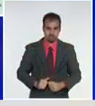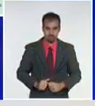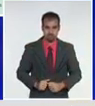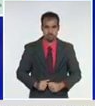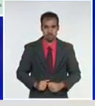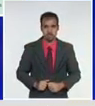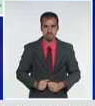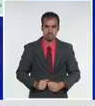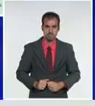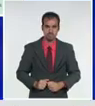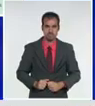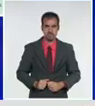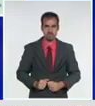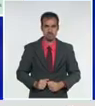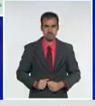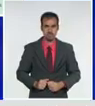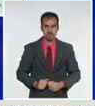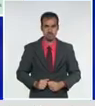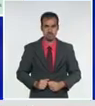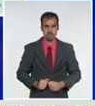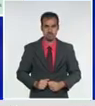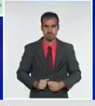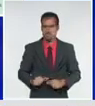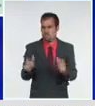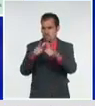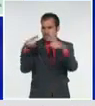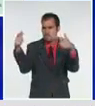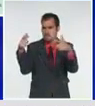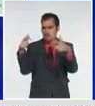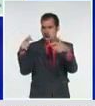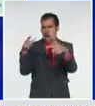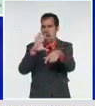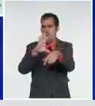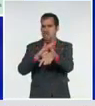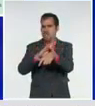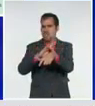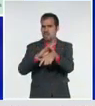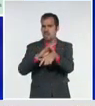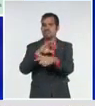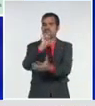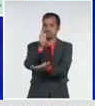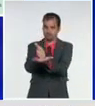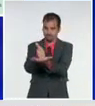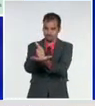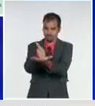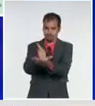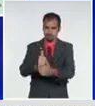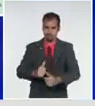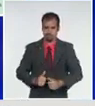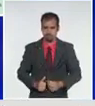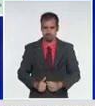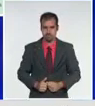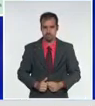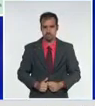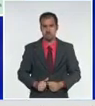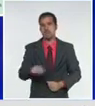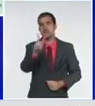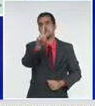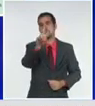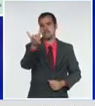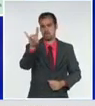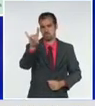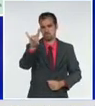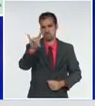que es además donde tiene la mayor transmisión, en el municipio Cabecera, Pinal de Río, con veintinueve casos